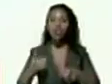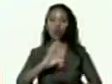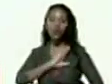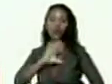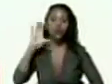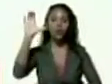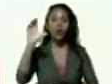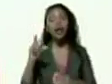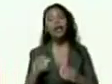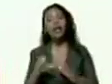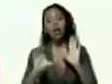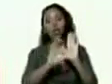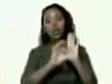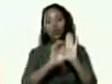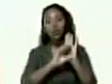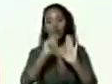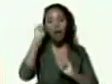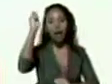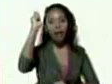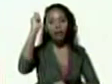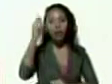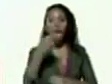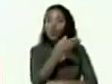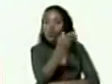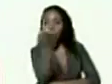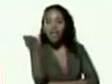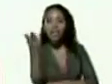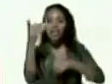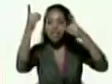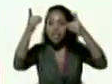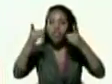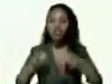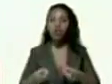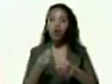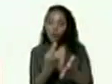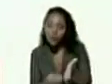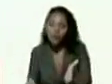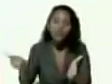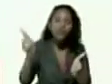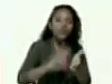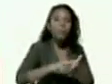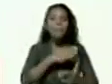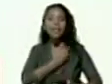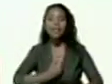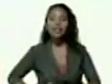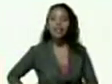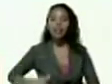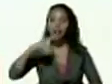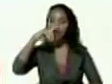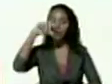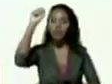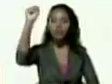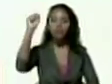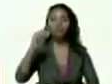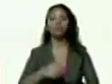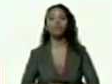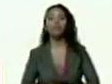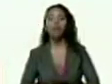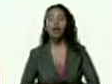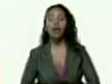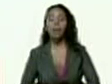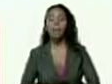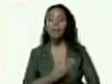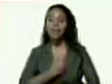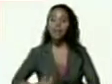y constitucional ustedes decidieron reelegirme como presidente de la república bolivariana de Venezuela